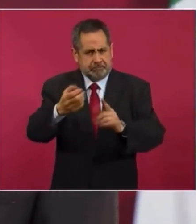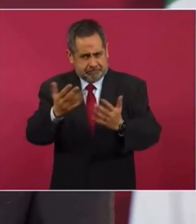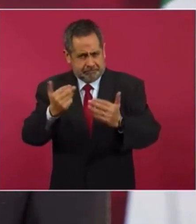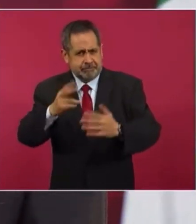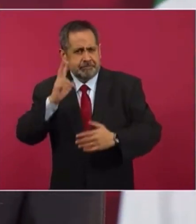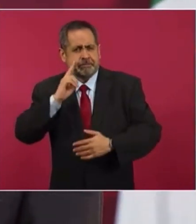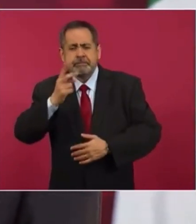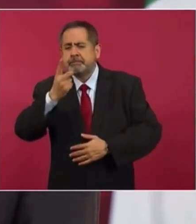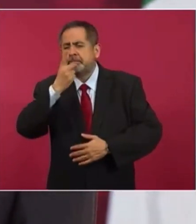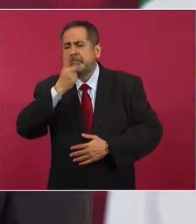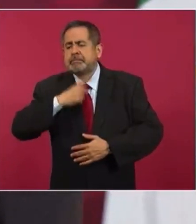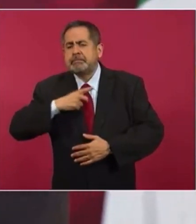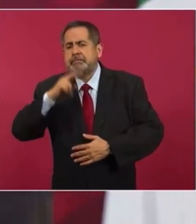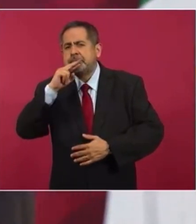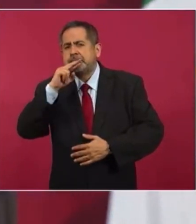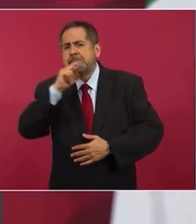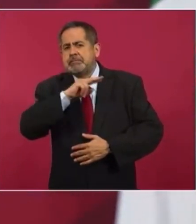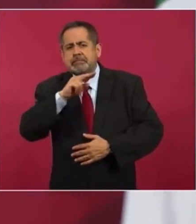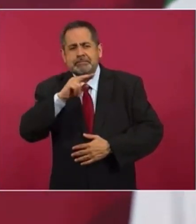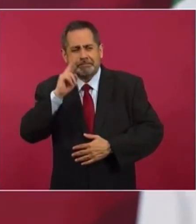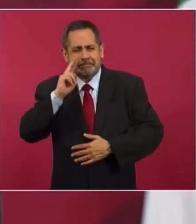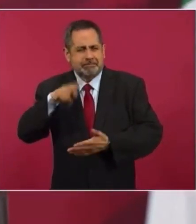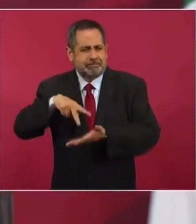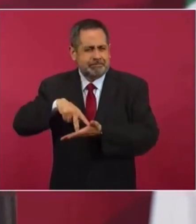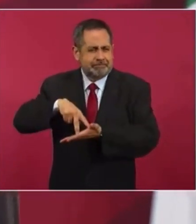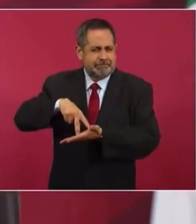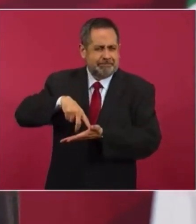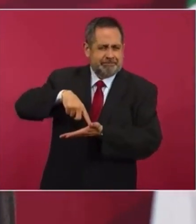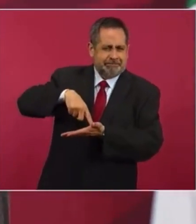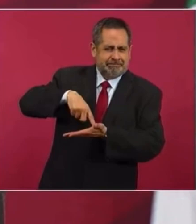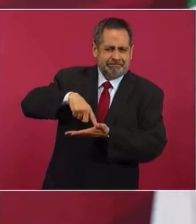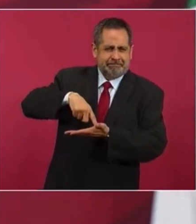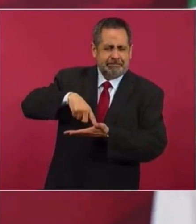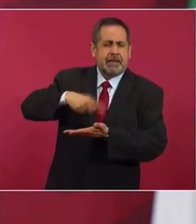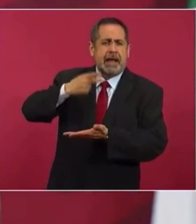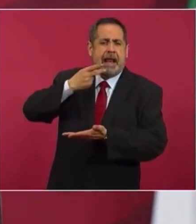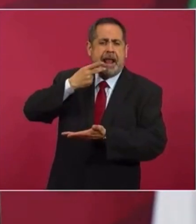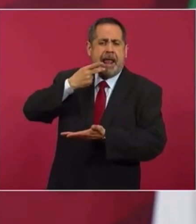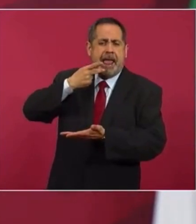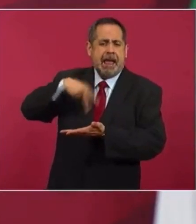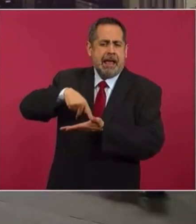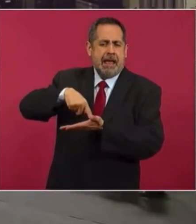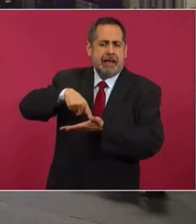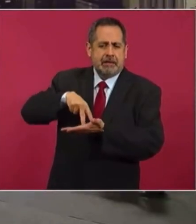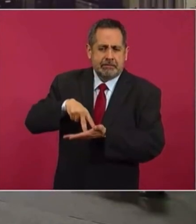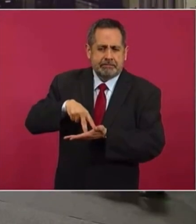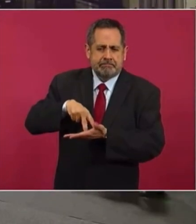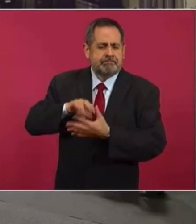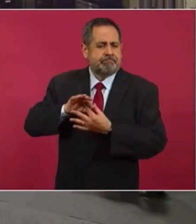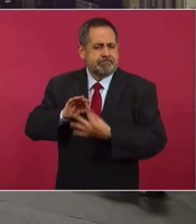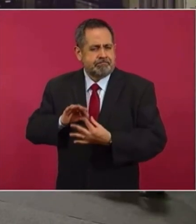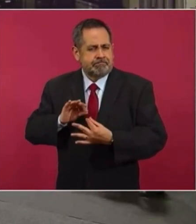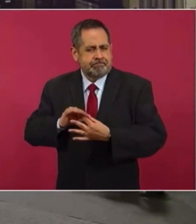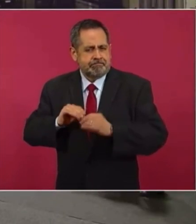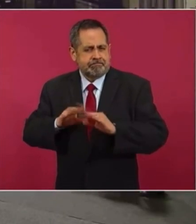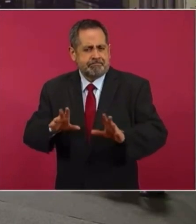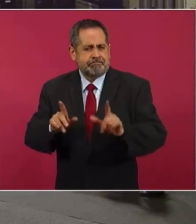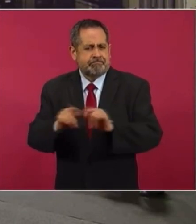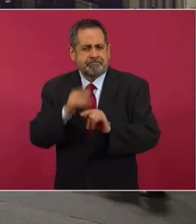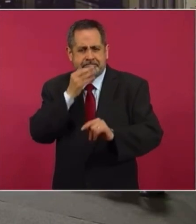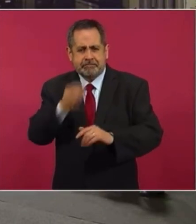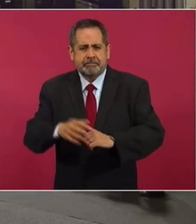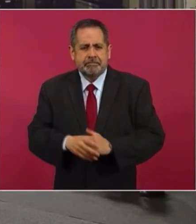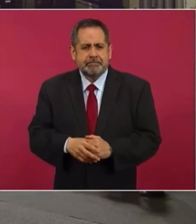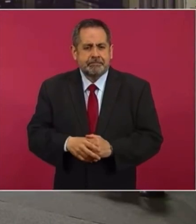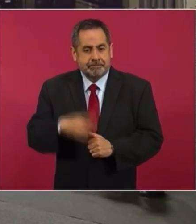parado en un solo pie, cuál es el plan del gobierno que usted representa, acabar con la